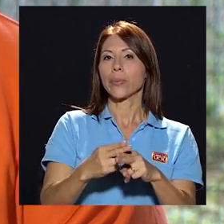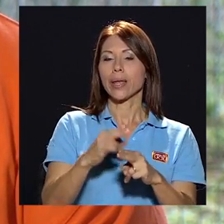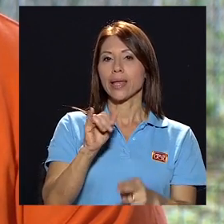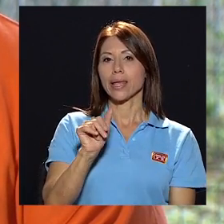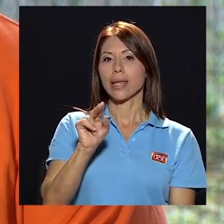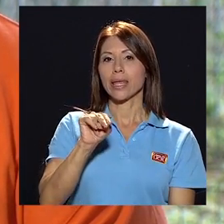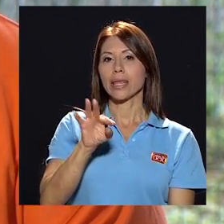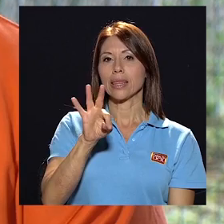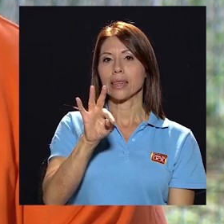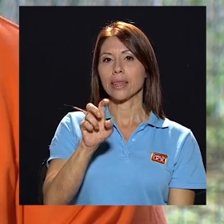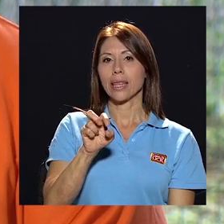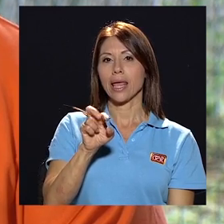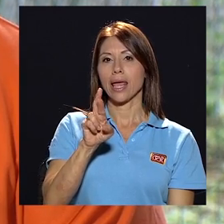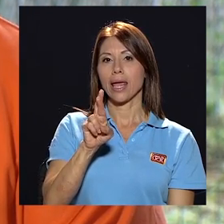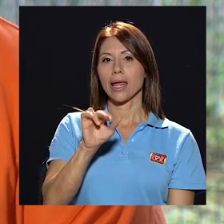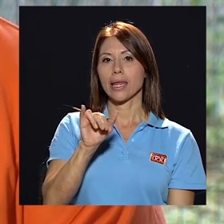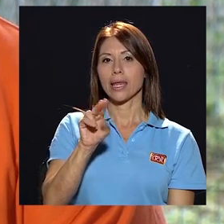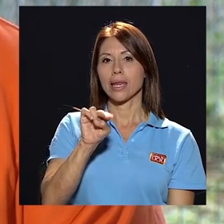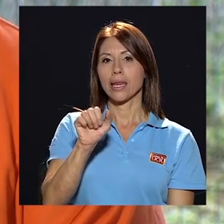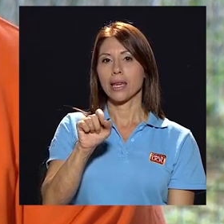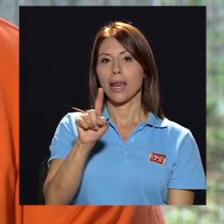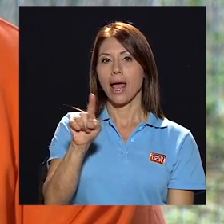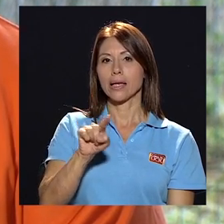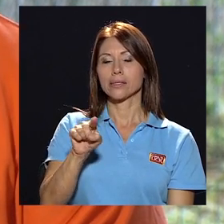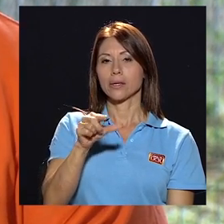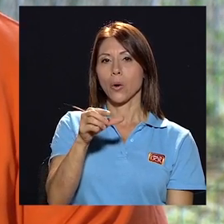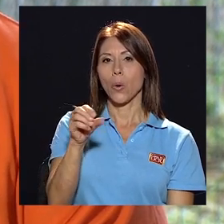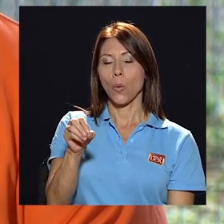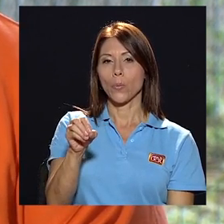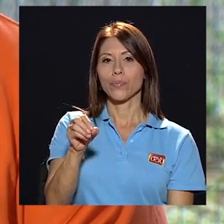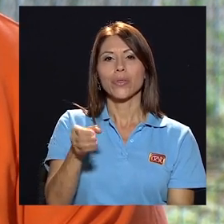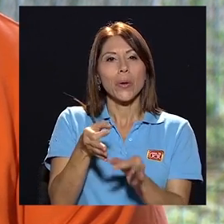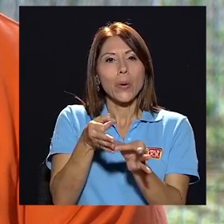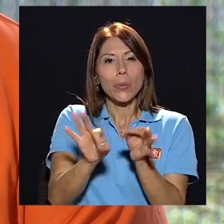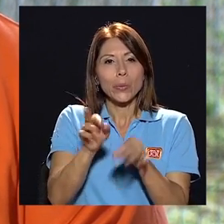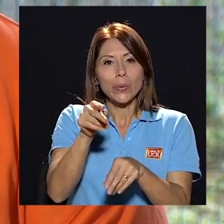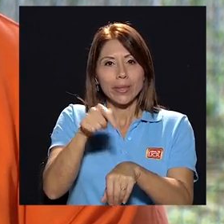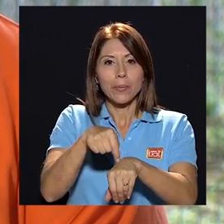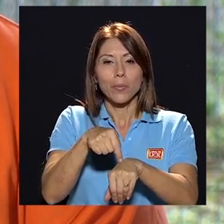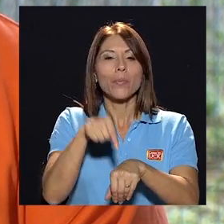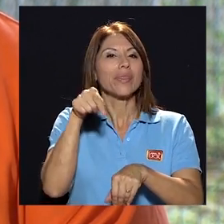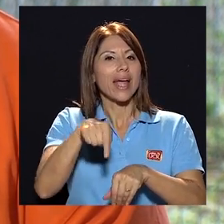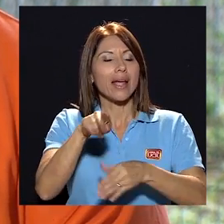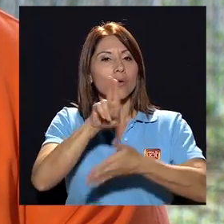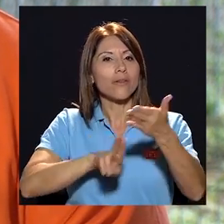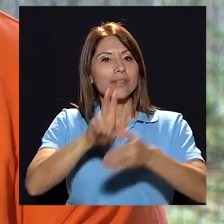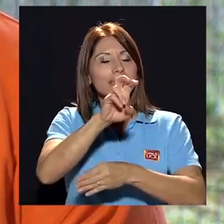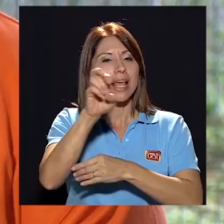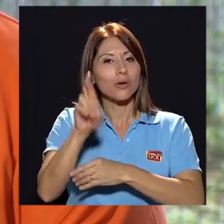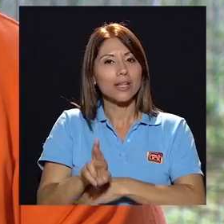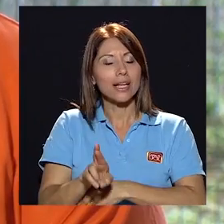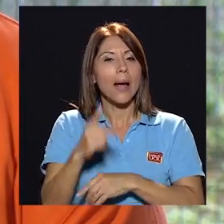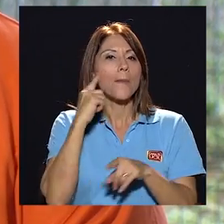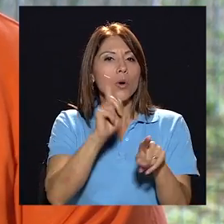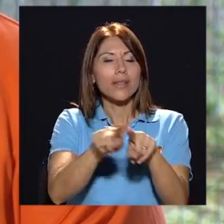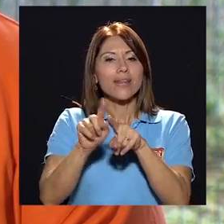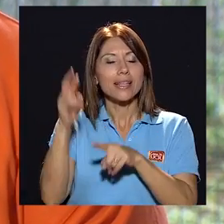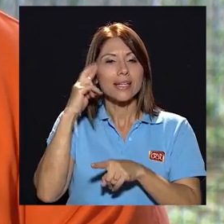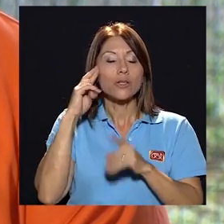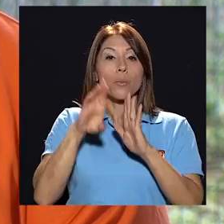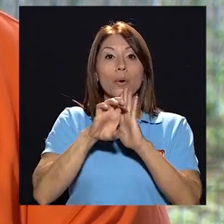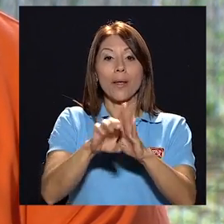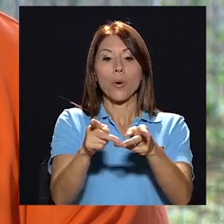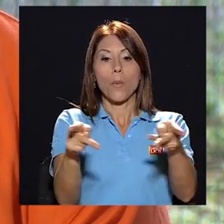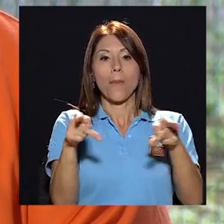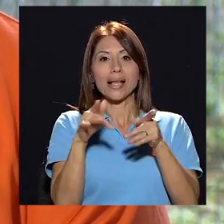El interinazgo aquí en la Universidad de Costa Rica se debe a varias razones. Por defunción, bueno que